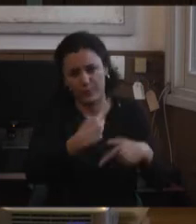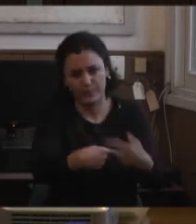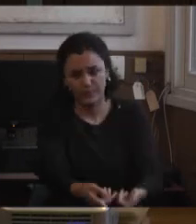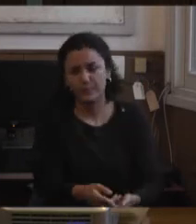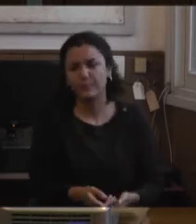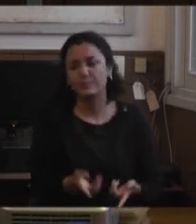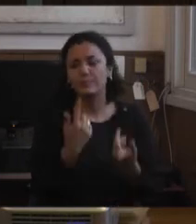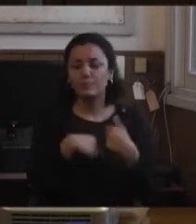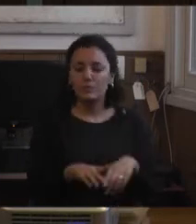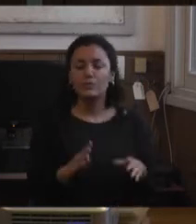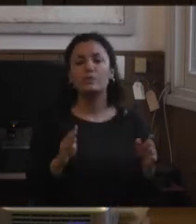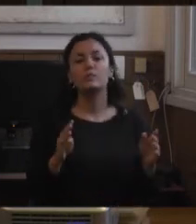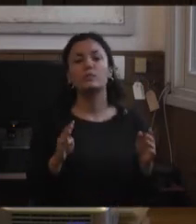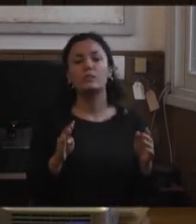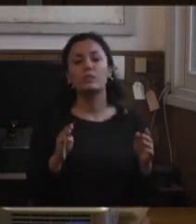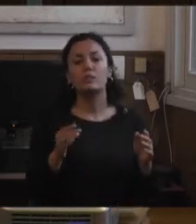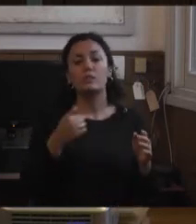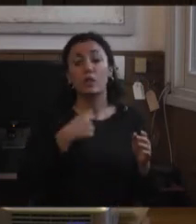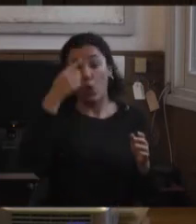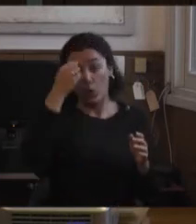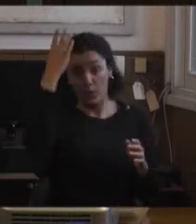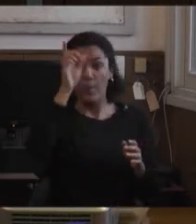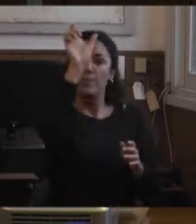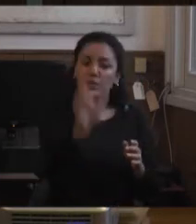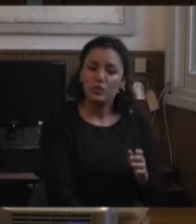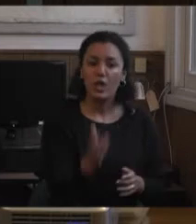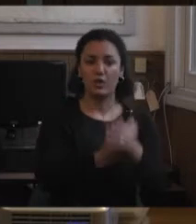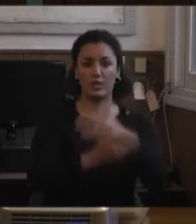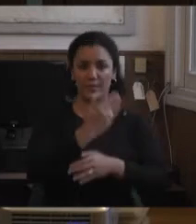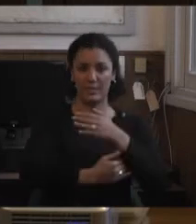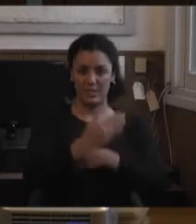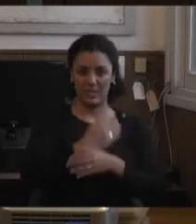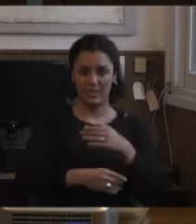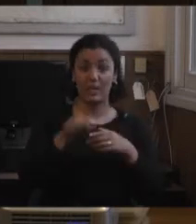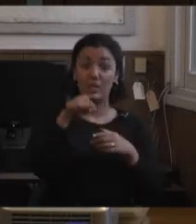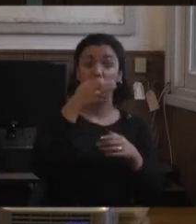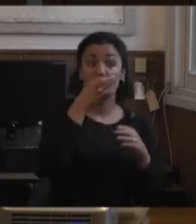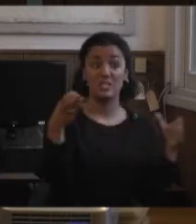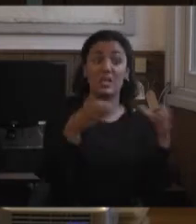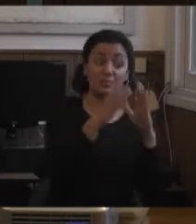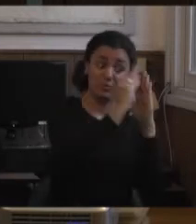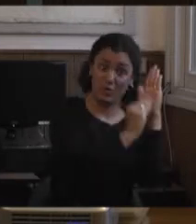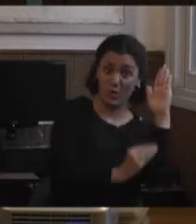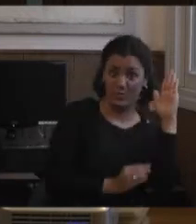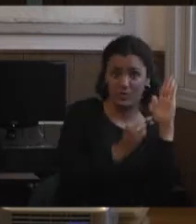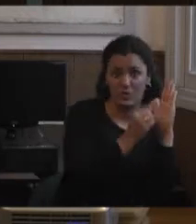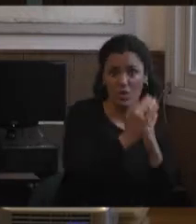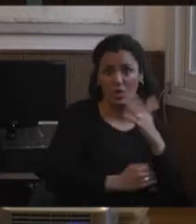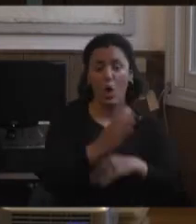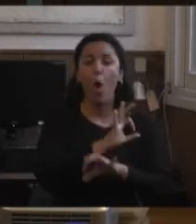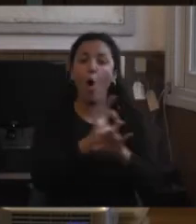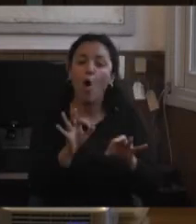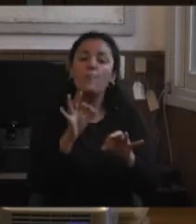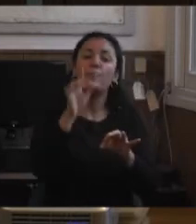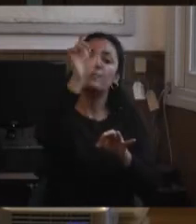Empezamos a hablar de, bueno, entonces yo utilizo el concepto persona con discapacidad porque lo dice la convención, pero si no, utilizo mucho, persona en situación de